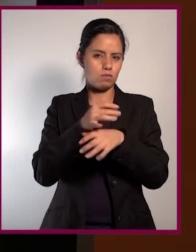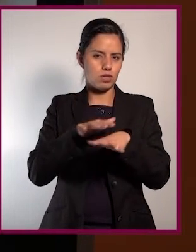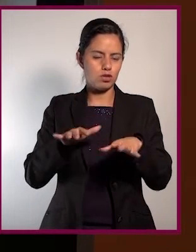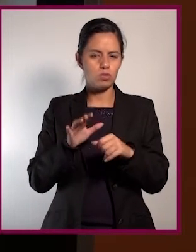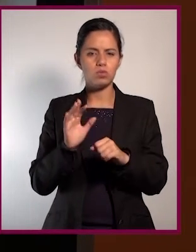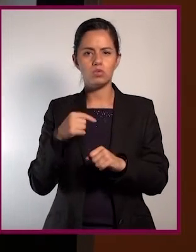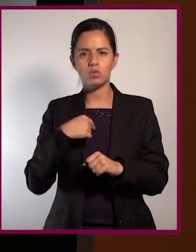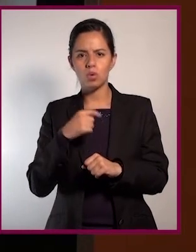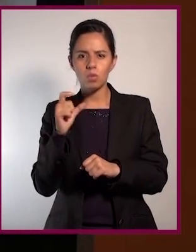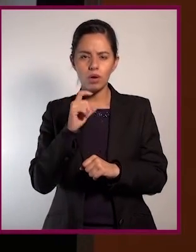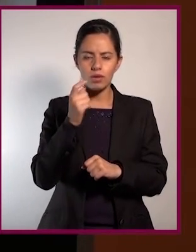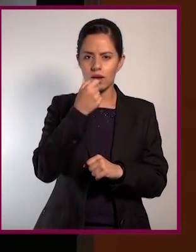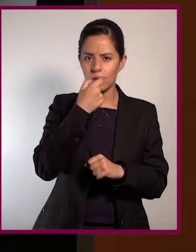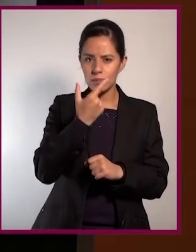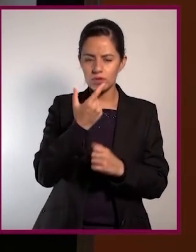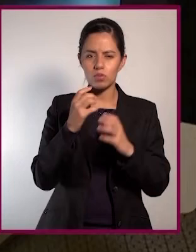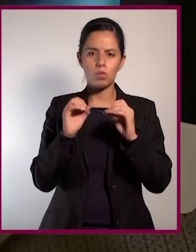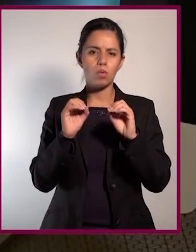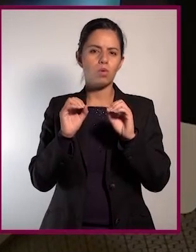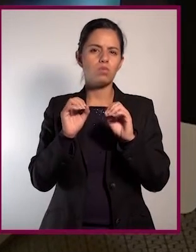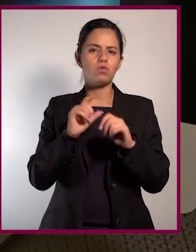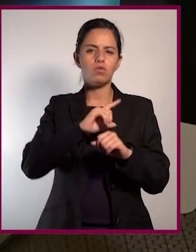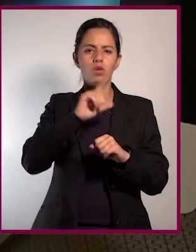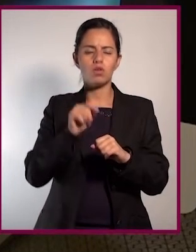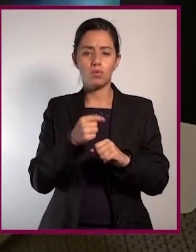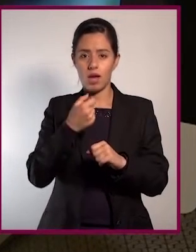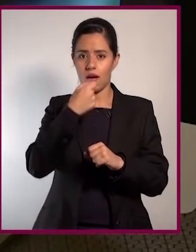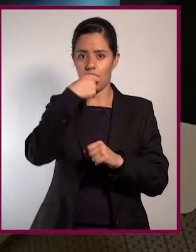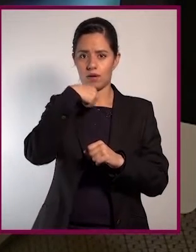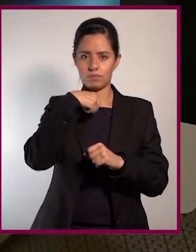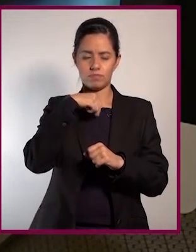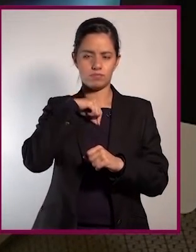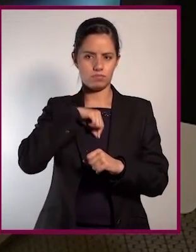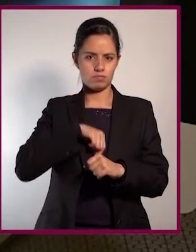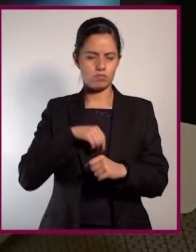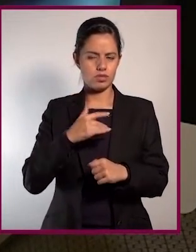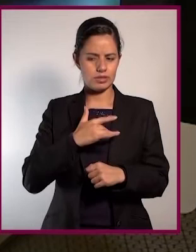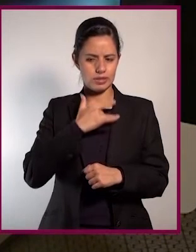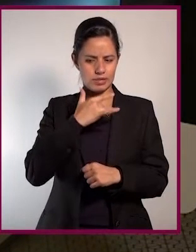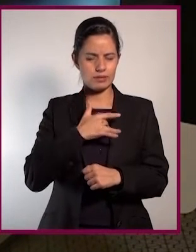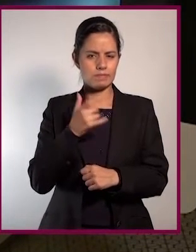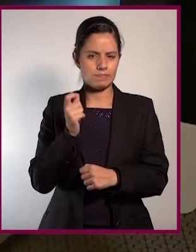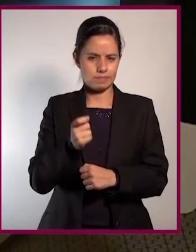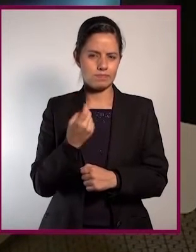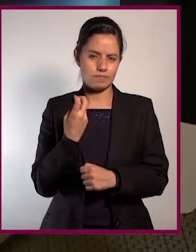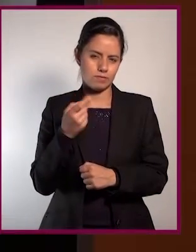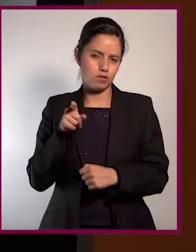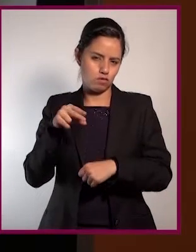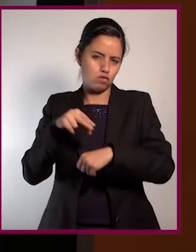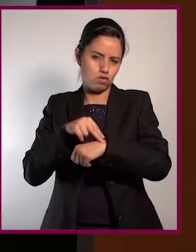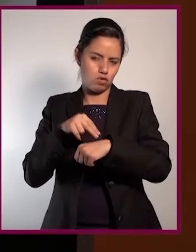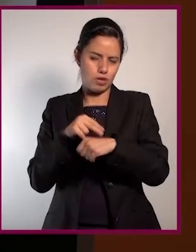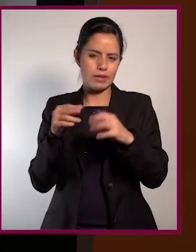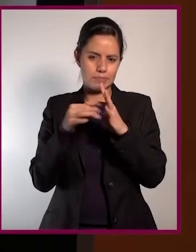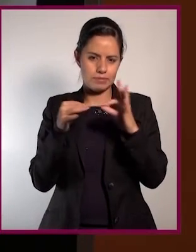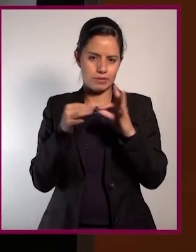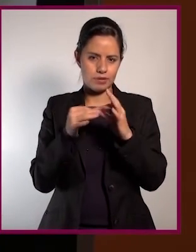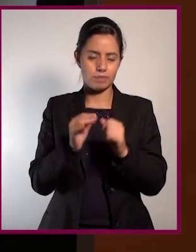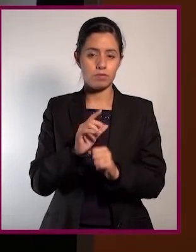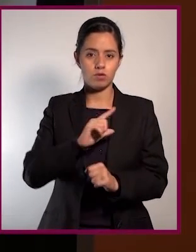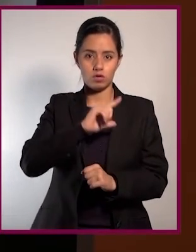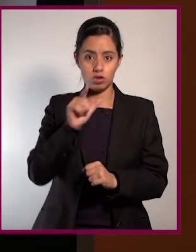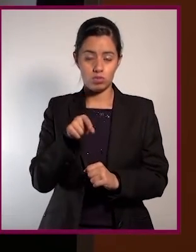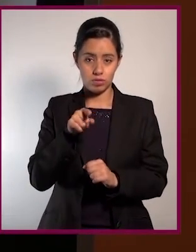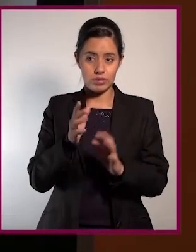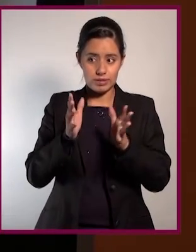cuándo hacerlo, con qué otros medicamentos puede tener interacción. Y una vez hecha la consulta, también tengan